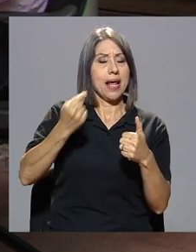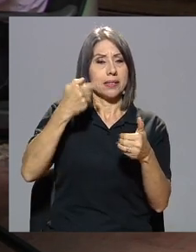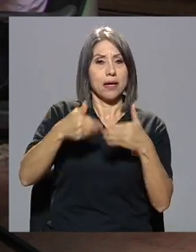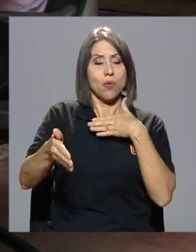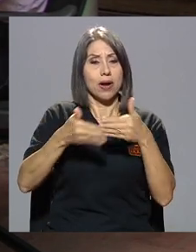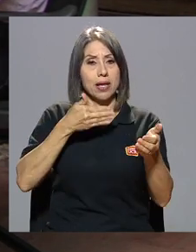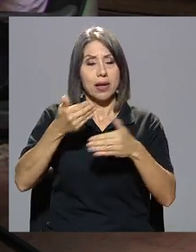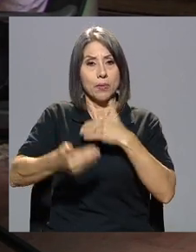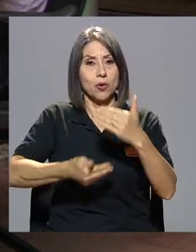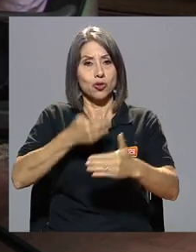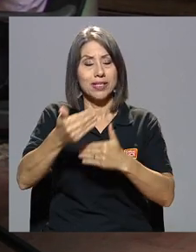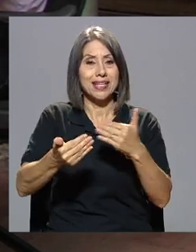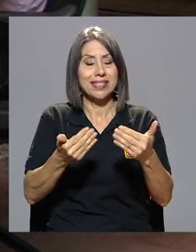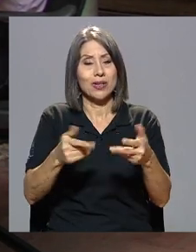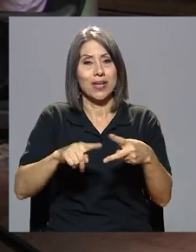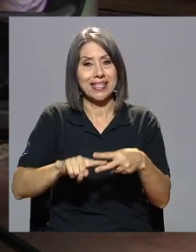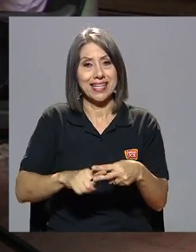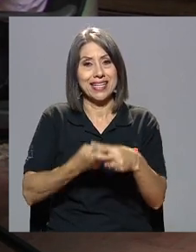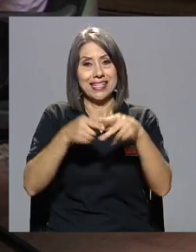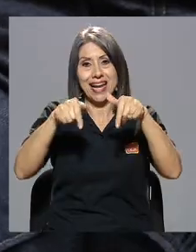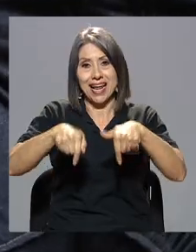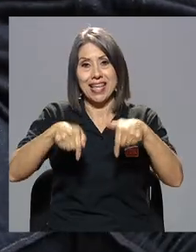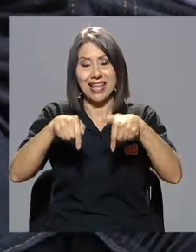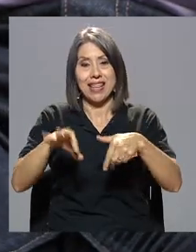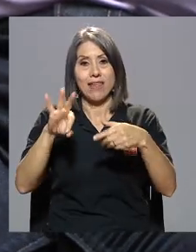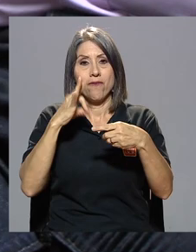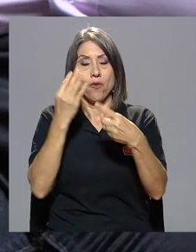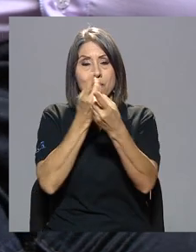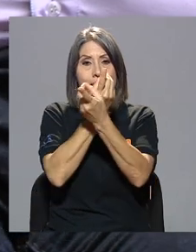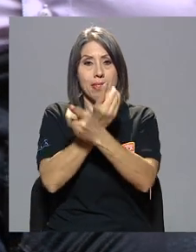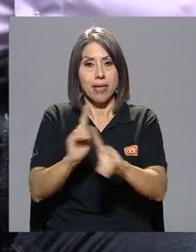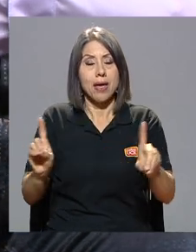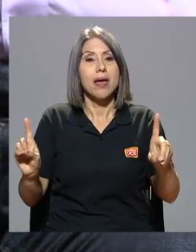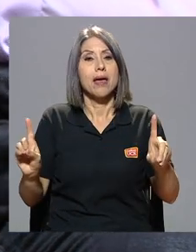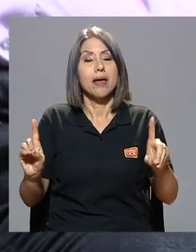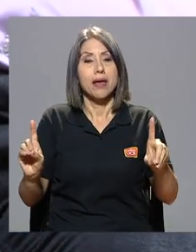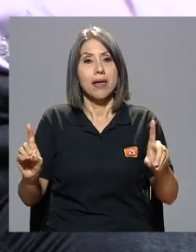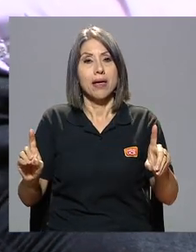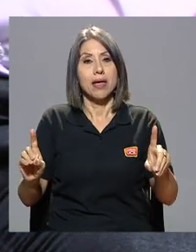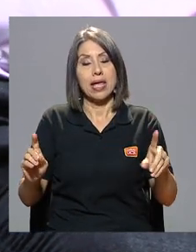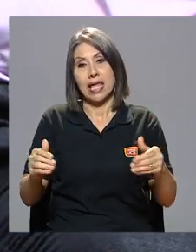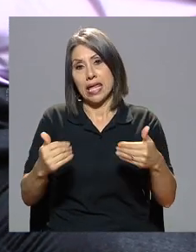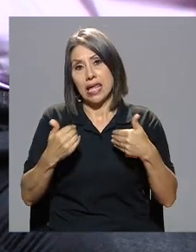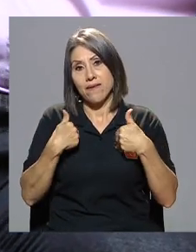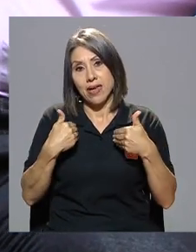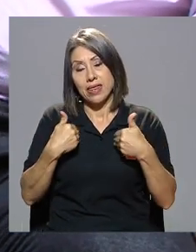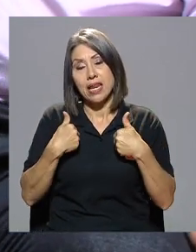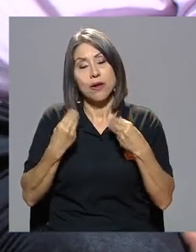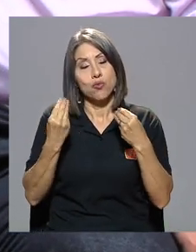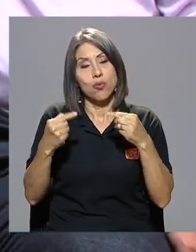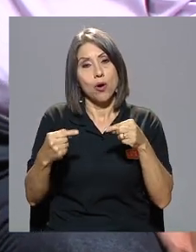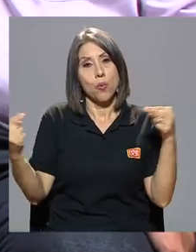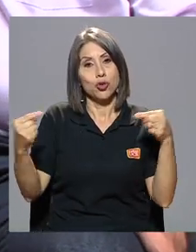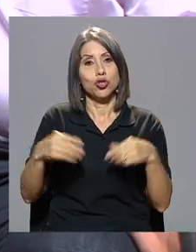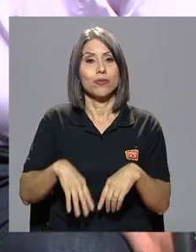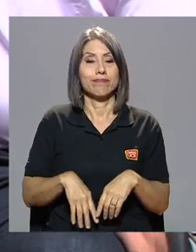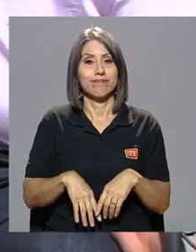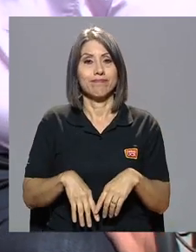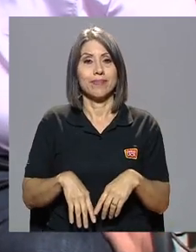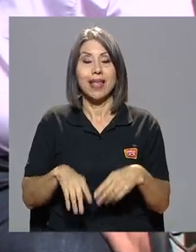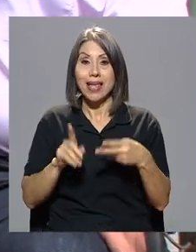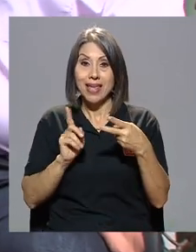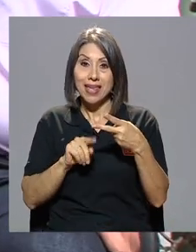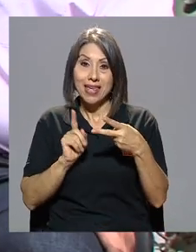amenaza cualquier proceso que aquí se iniciara democrático como fuera y que iba a tener una gran oposición